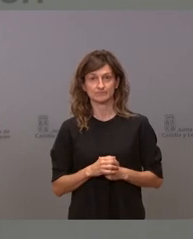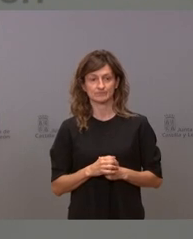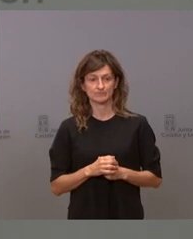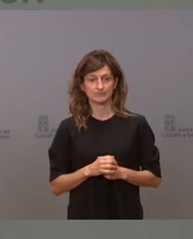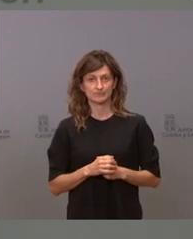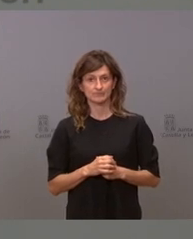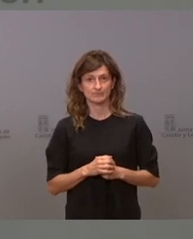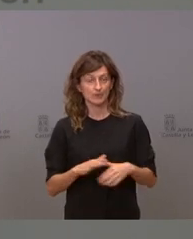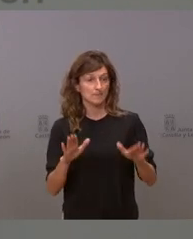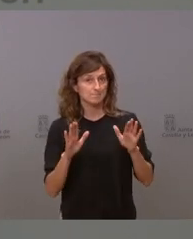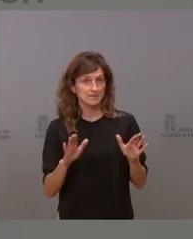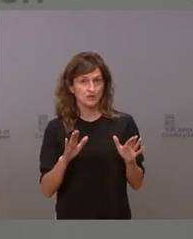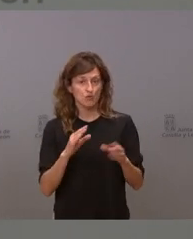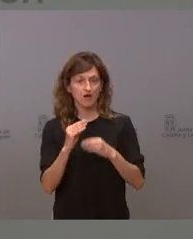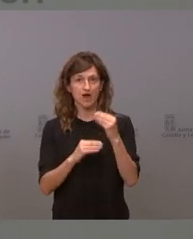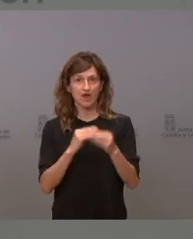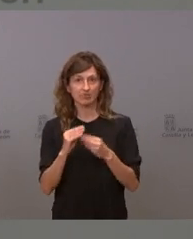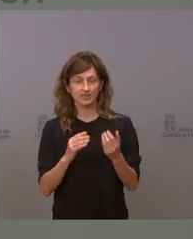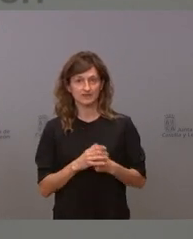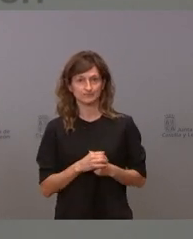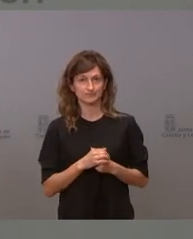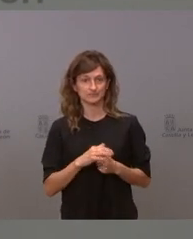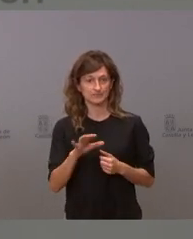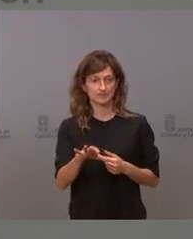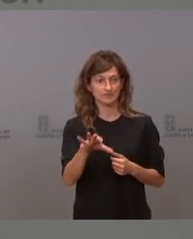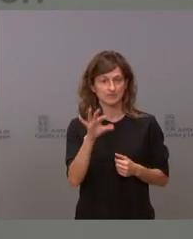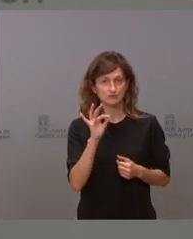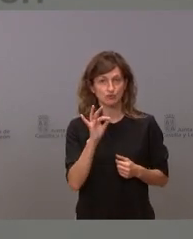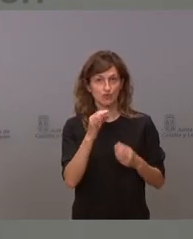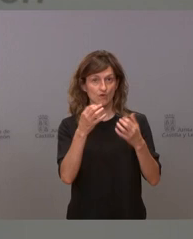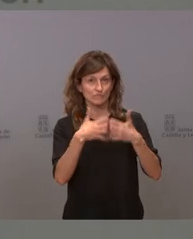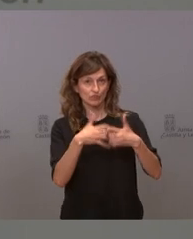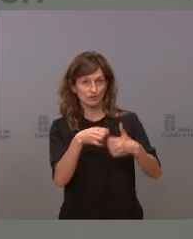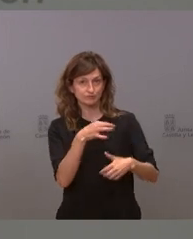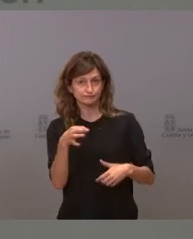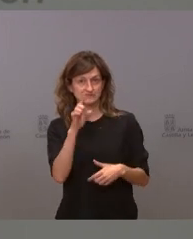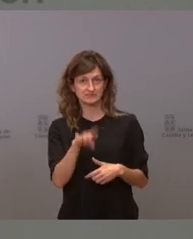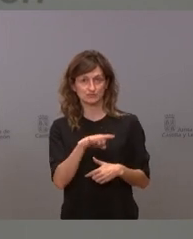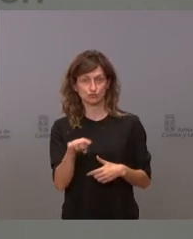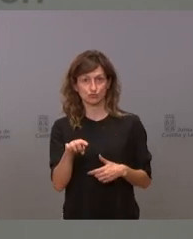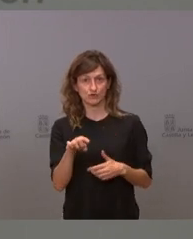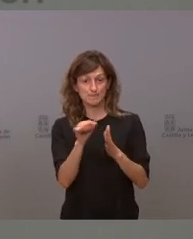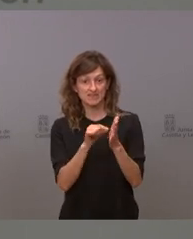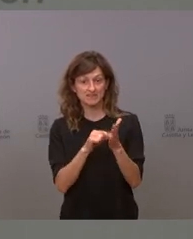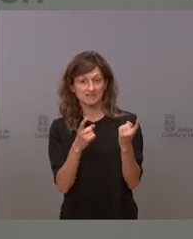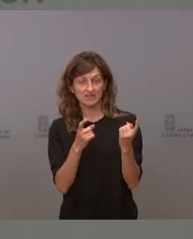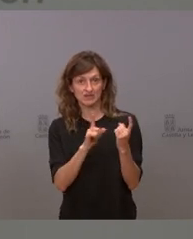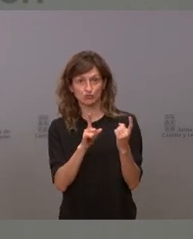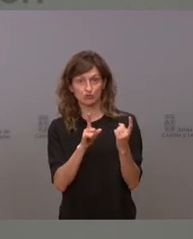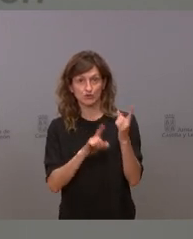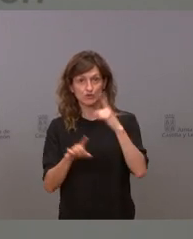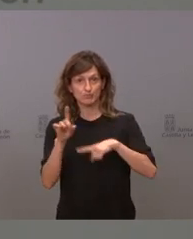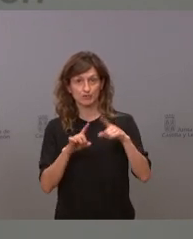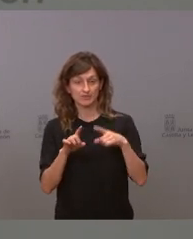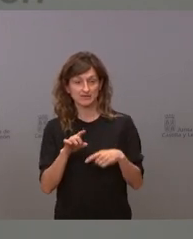lo que tenemos que hacer es decidir si estas son eficaces o no el problema no es la falta de medidas el problema no es que ustedes no toman